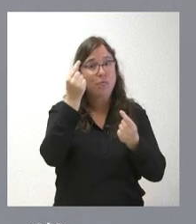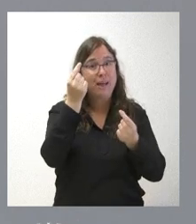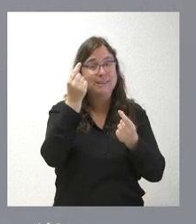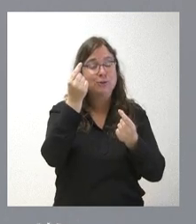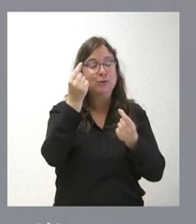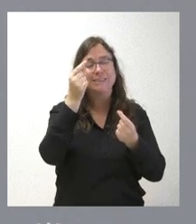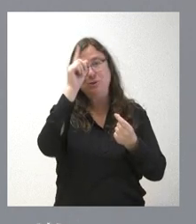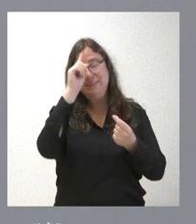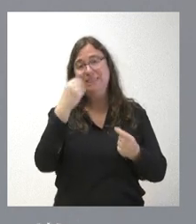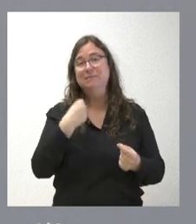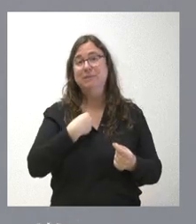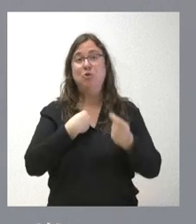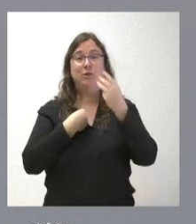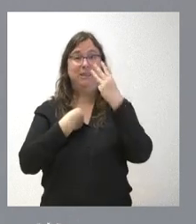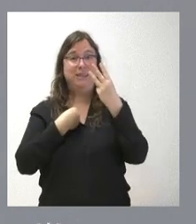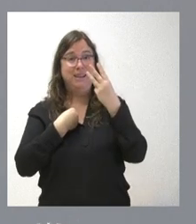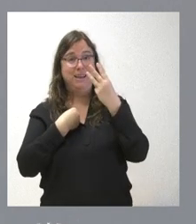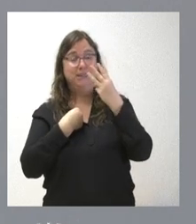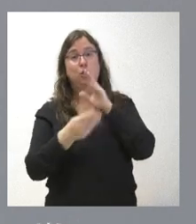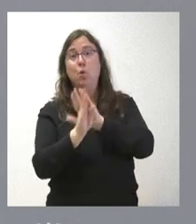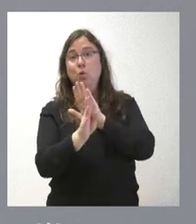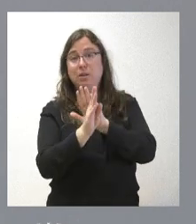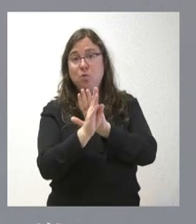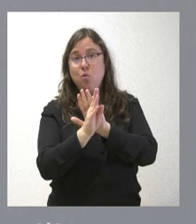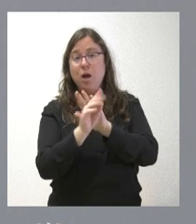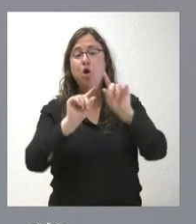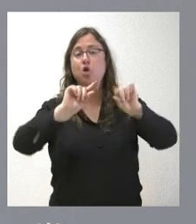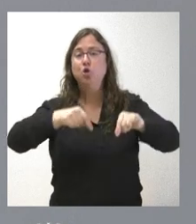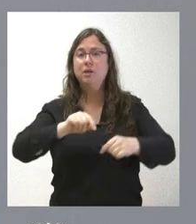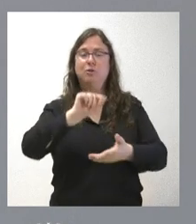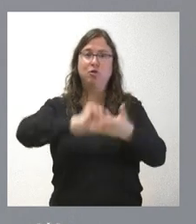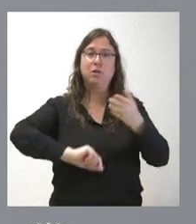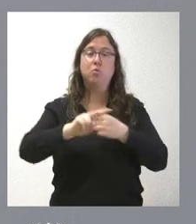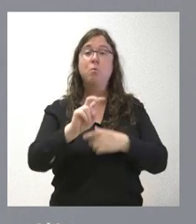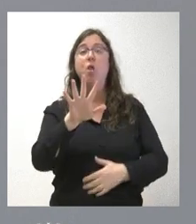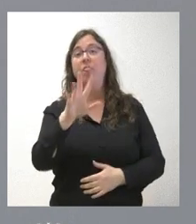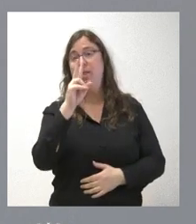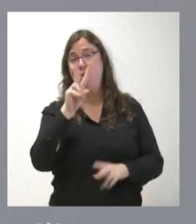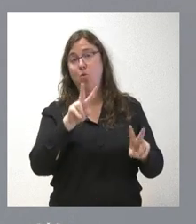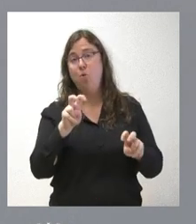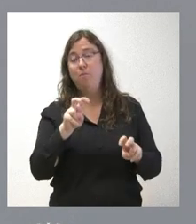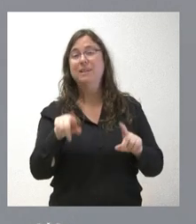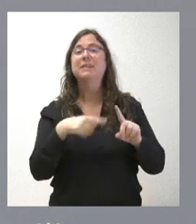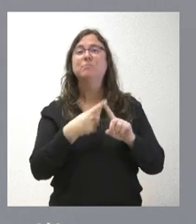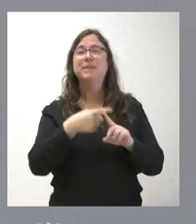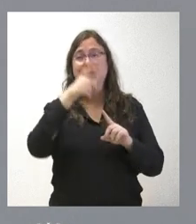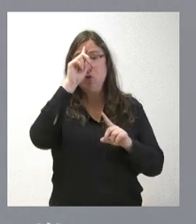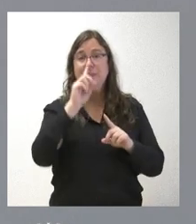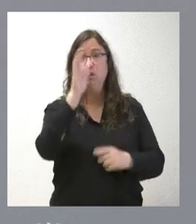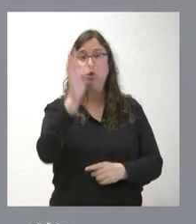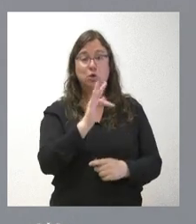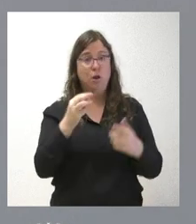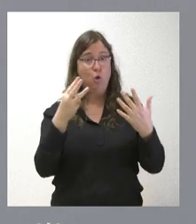las tres que da continuidad a la existencia con un nuevo contrato, de las cinco nuevas y tampoco sé si de las ocho